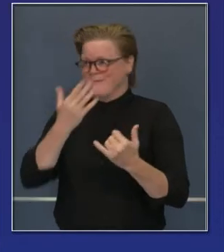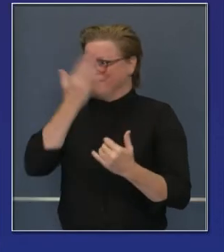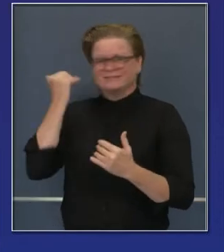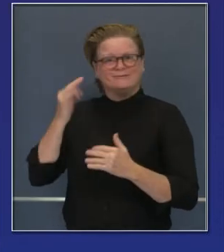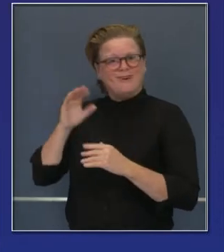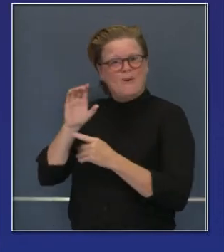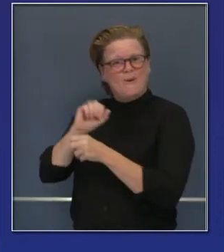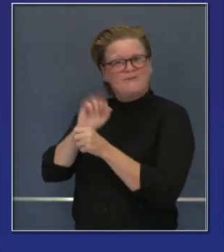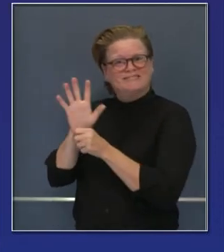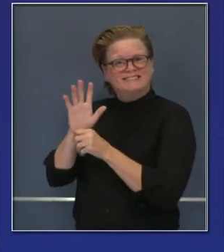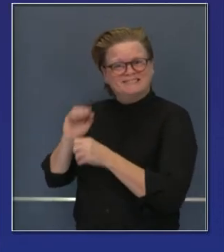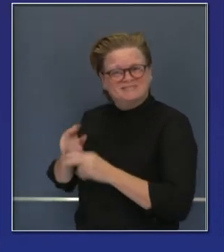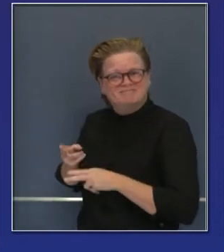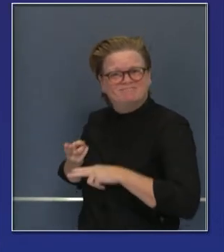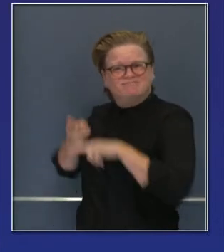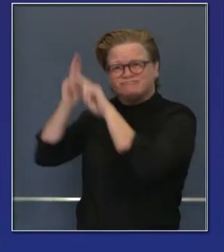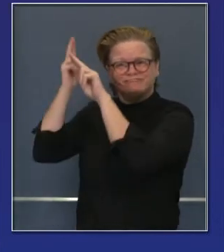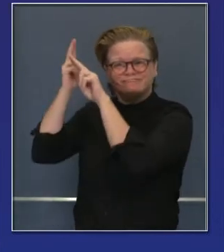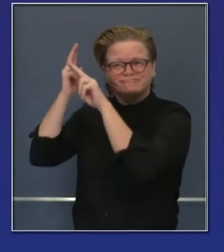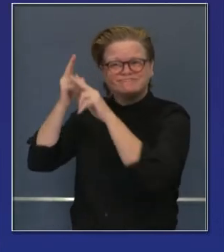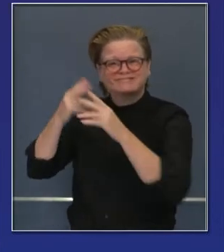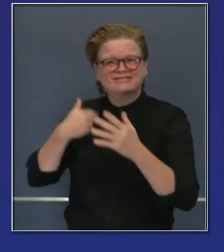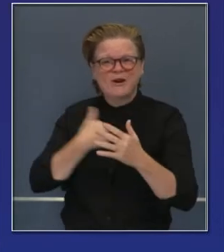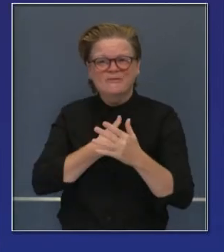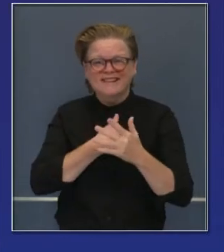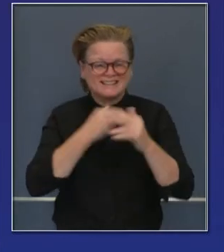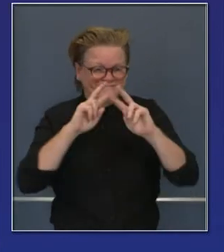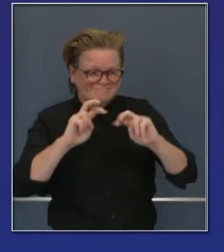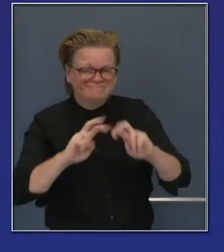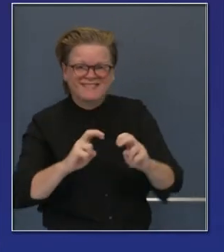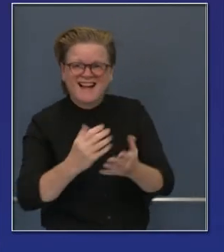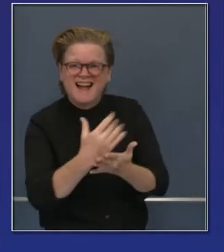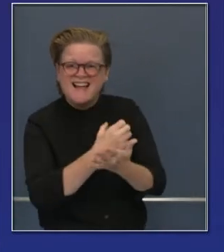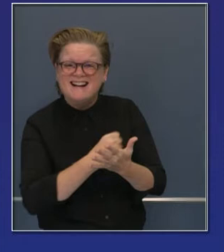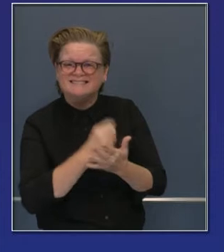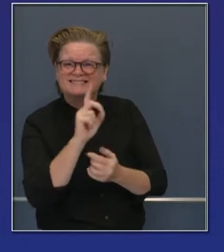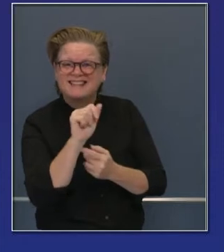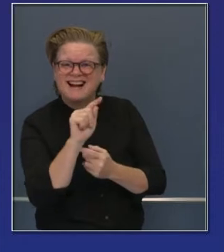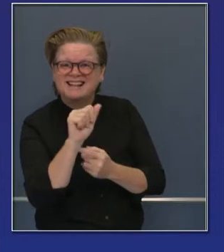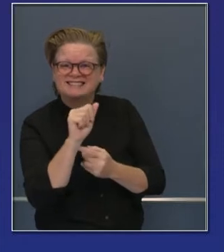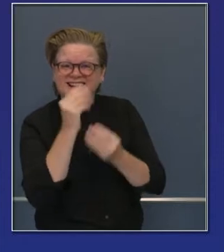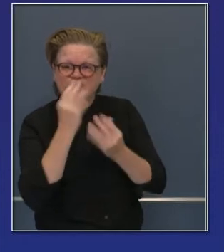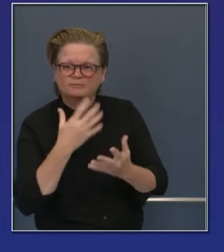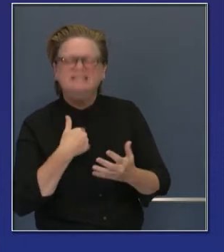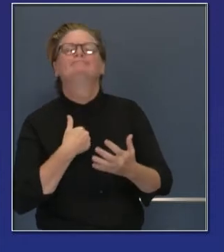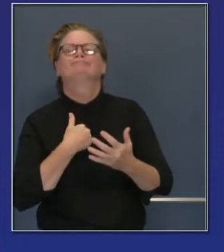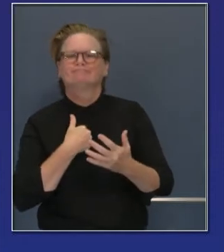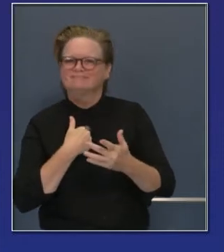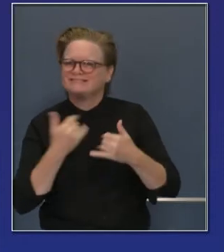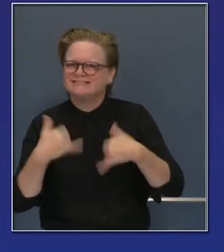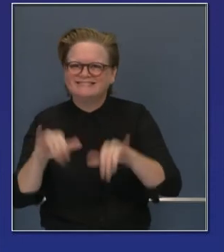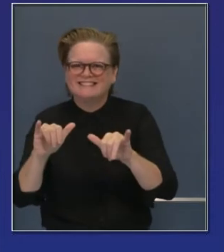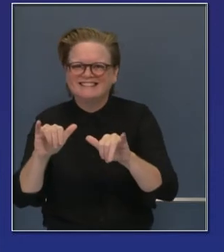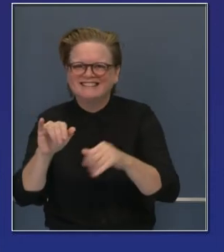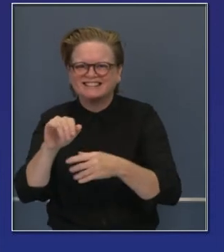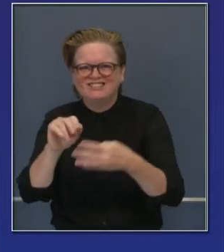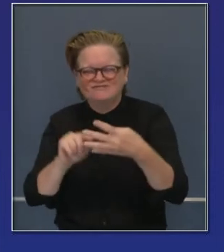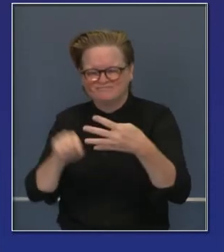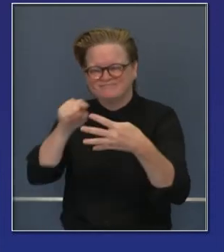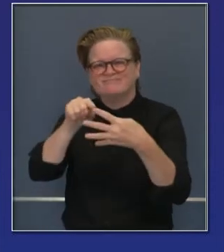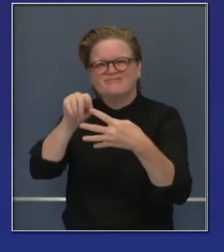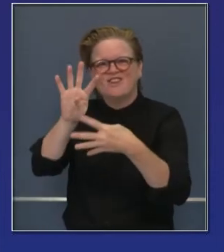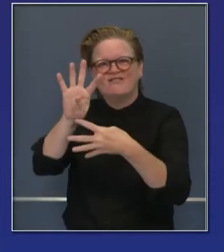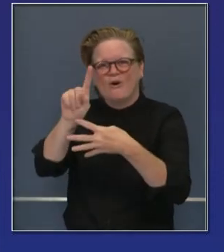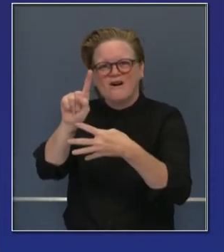al aumento de la propagación de esta enfermedad, tenemos 41 de 58 con dados en el